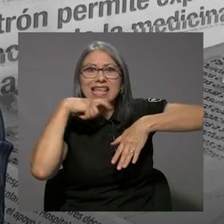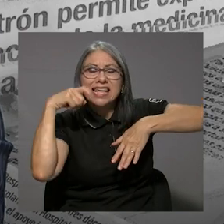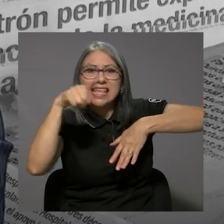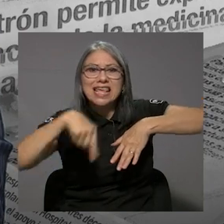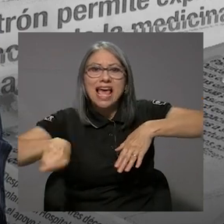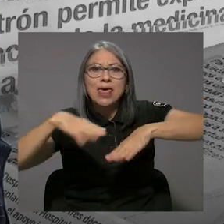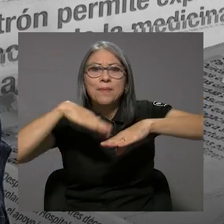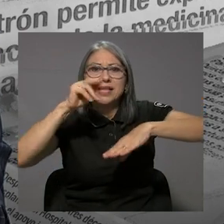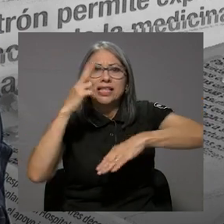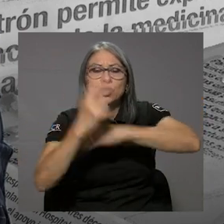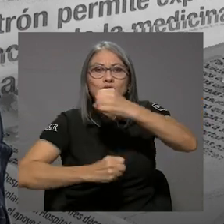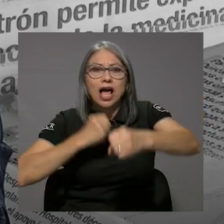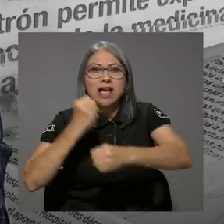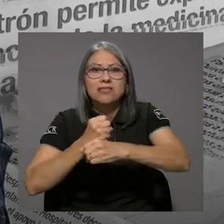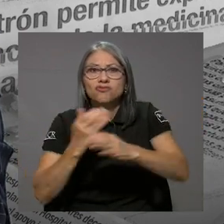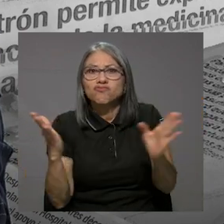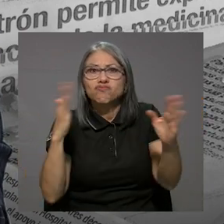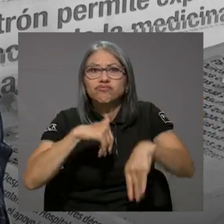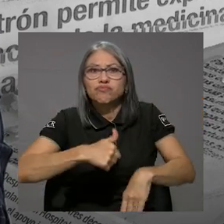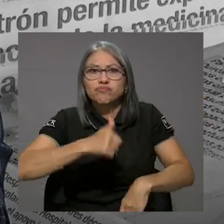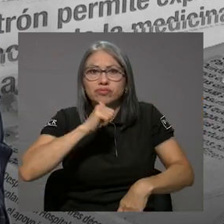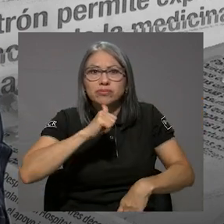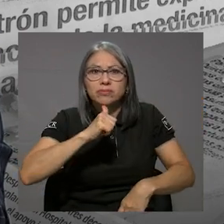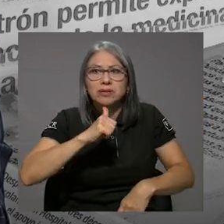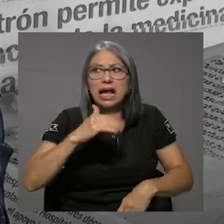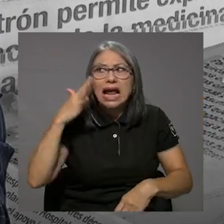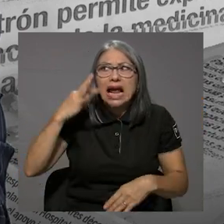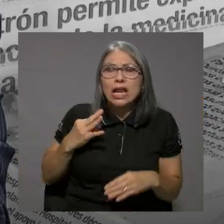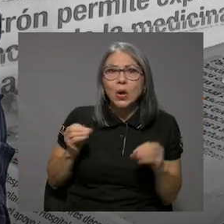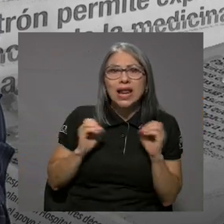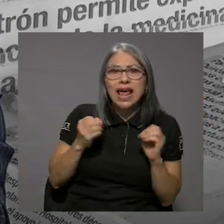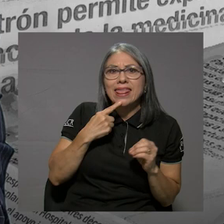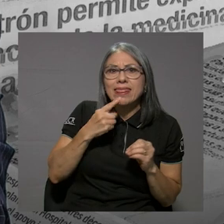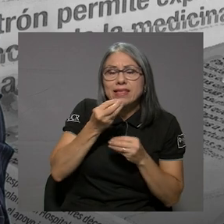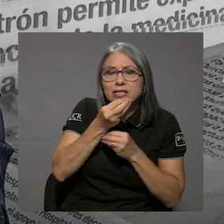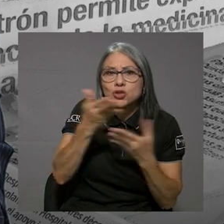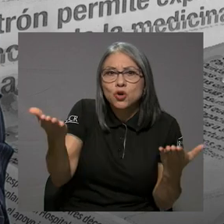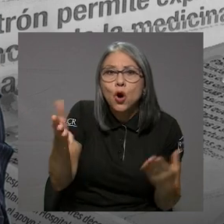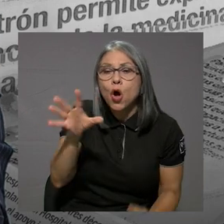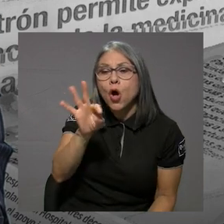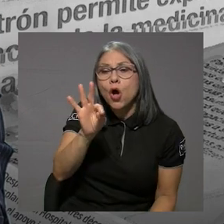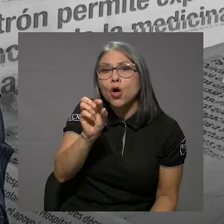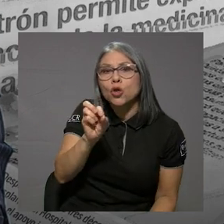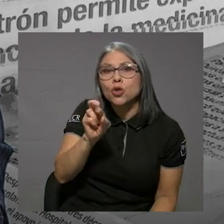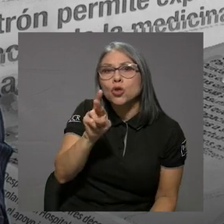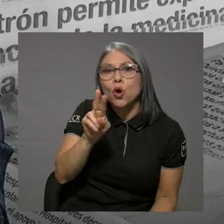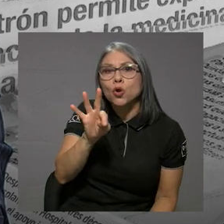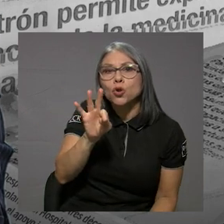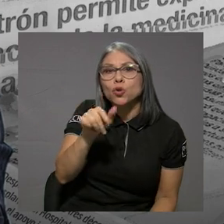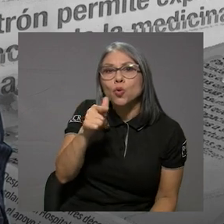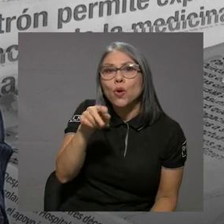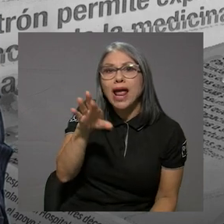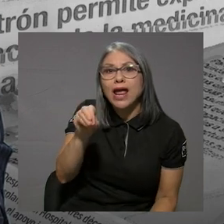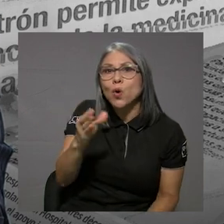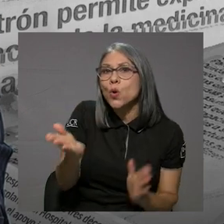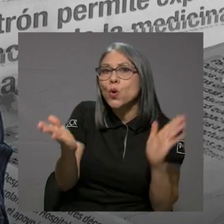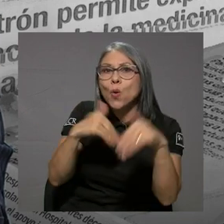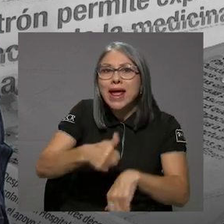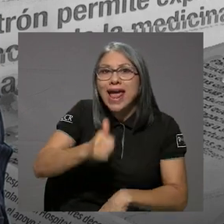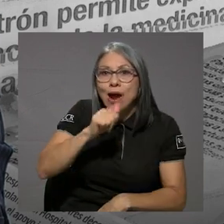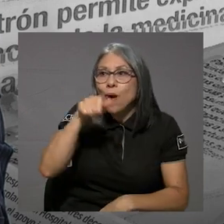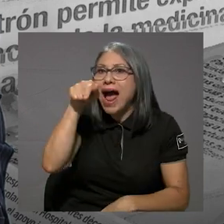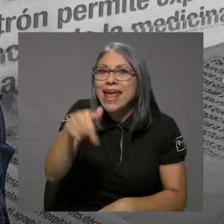comento, creo que nadie lo ha tocado ni lo ha abordado. En Tortuguero no hay agua, porque las aguas se